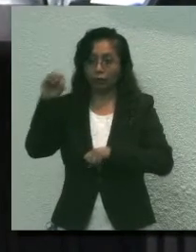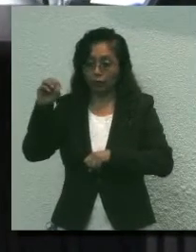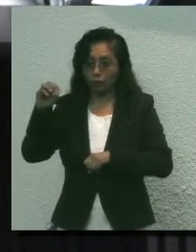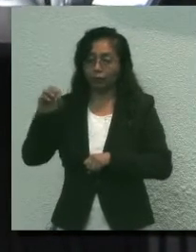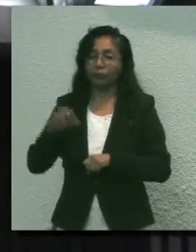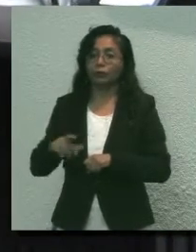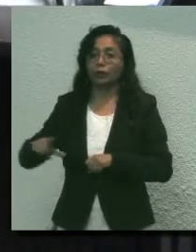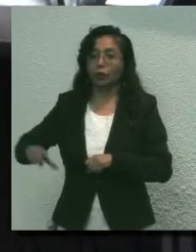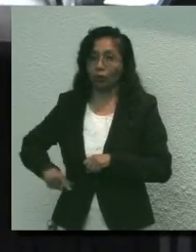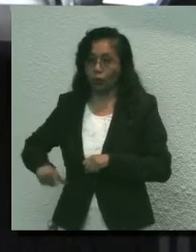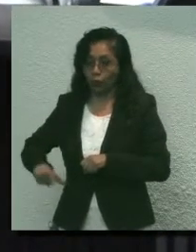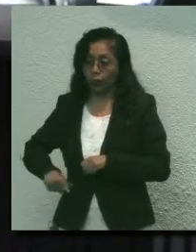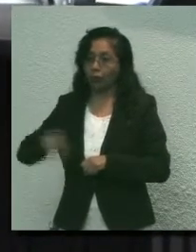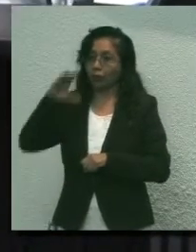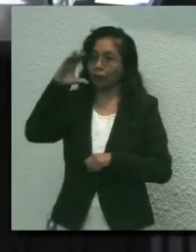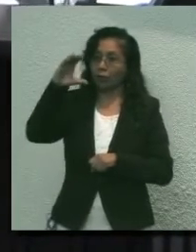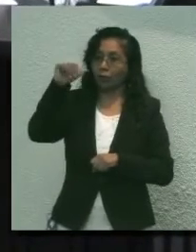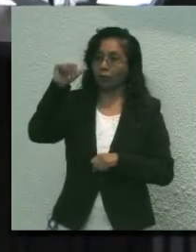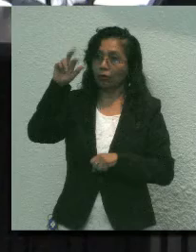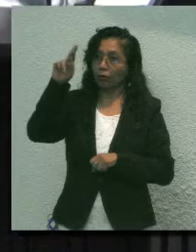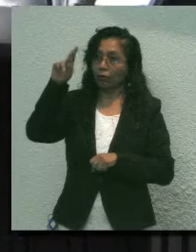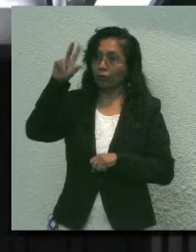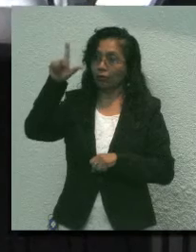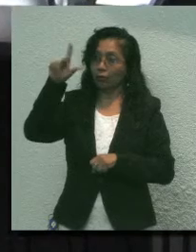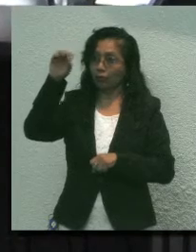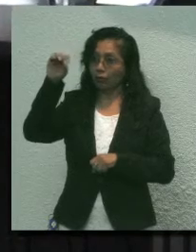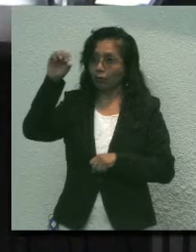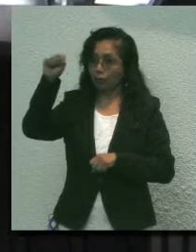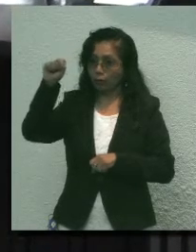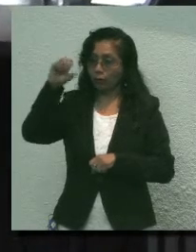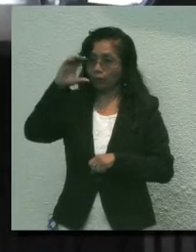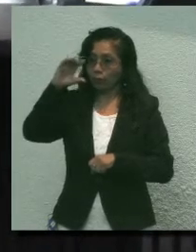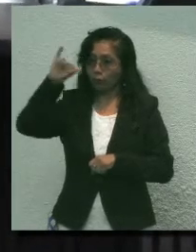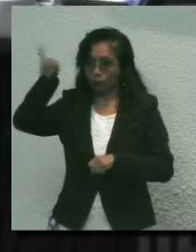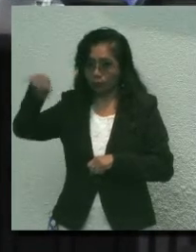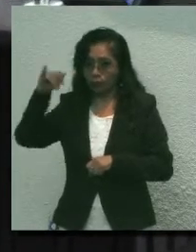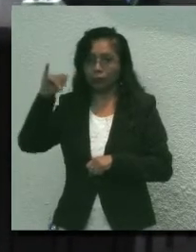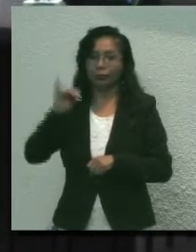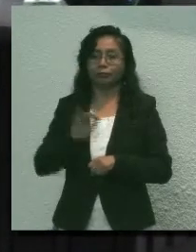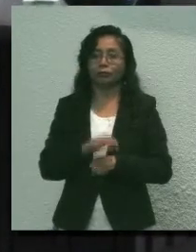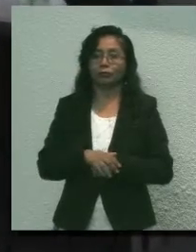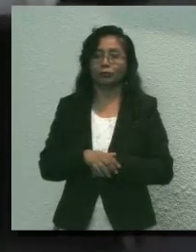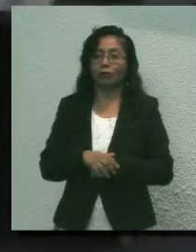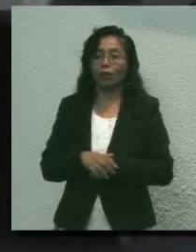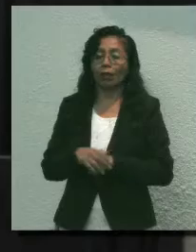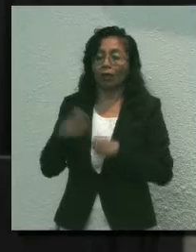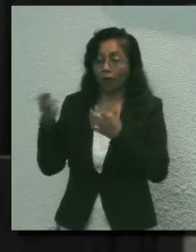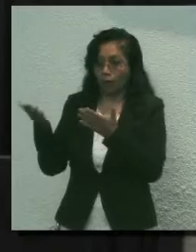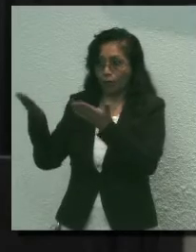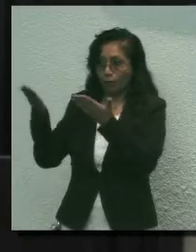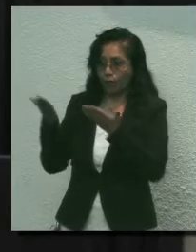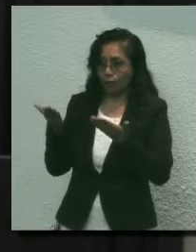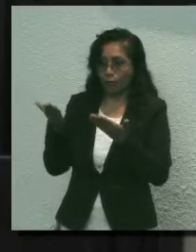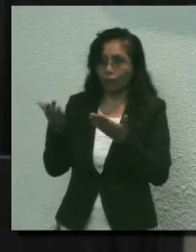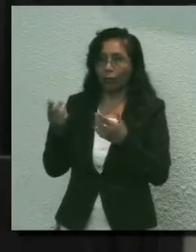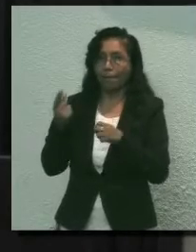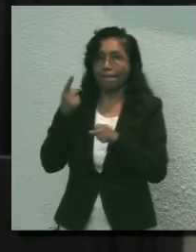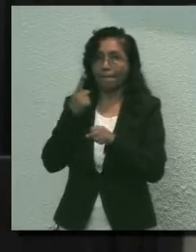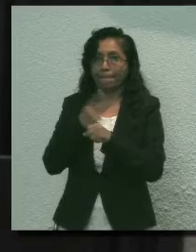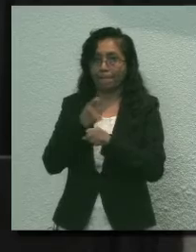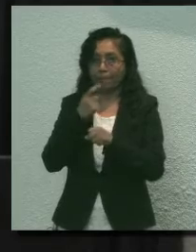titular, el ciudadano gobernador Carlos Joaquín González. Para esta primera